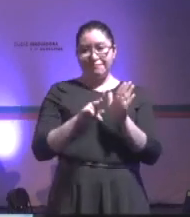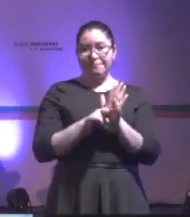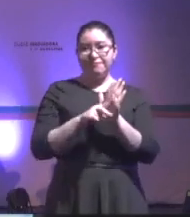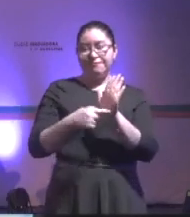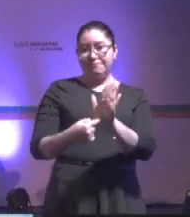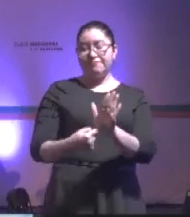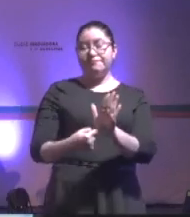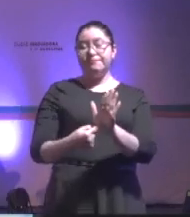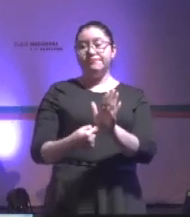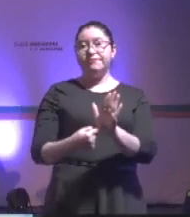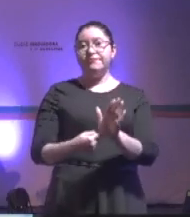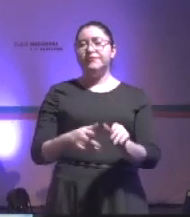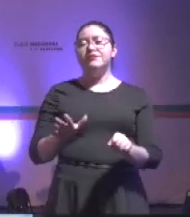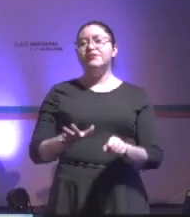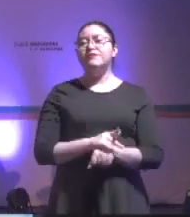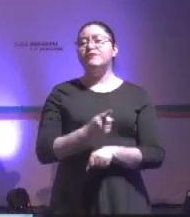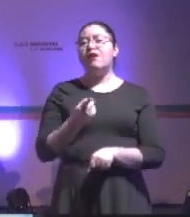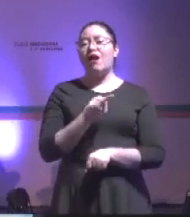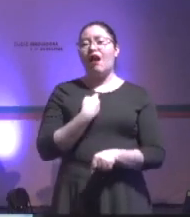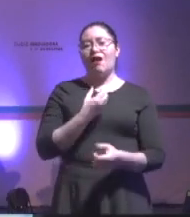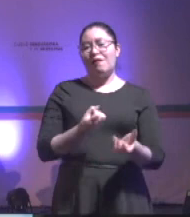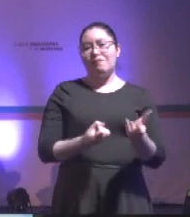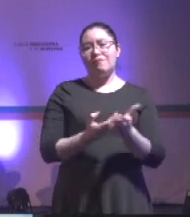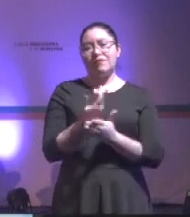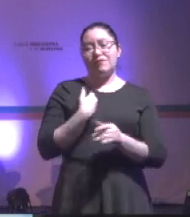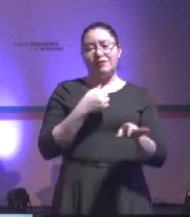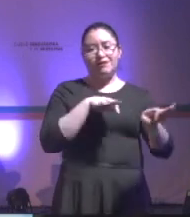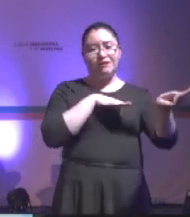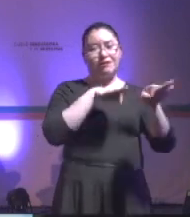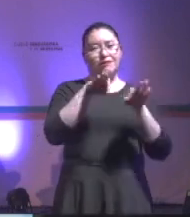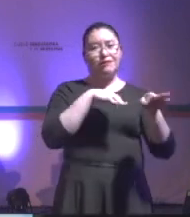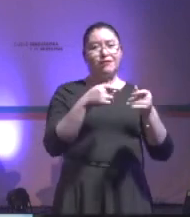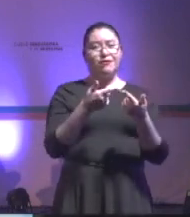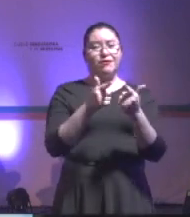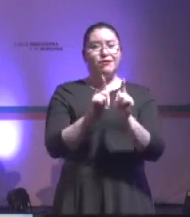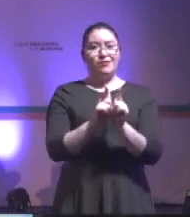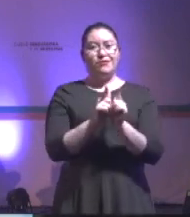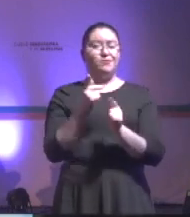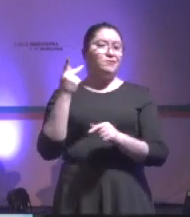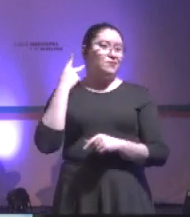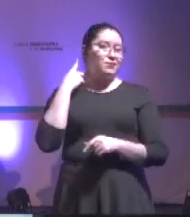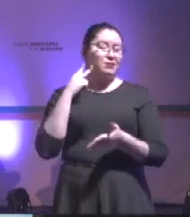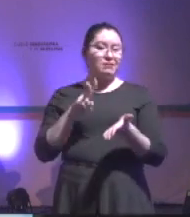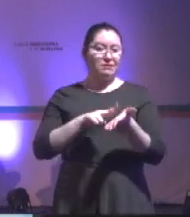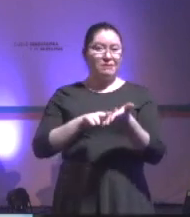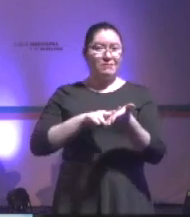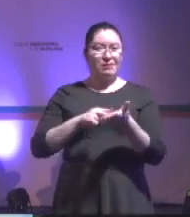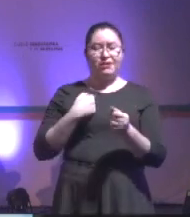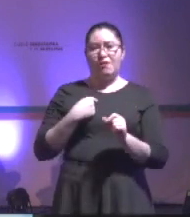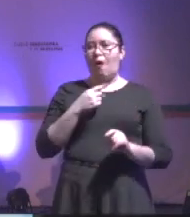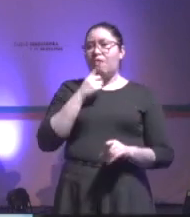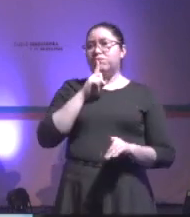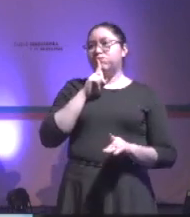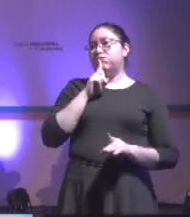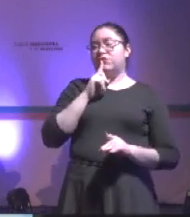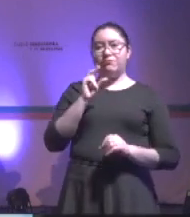la mía fue justamente después de salir, yo trabajé en el PRI, trabajé en el Partido Verde y jamás voy a ocultar de dónde vengo.